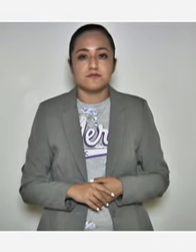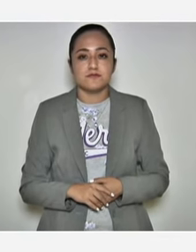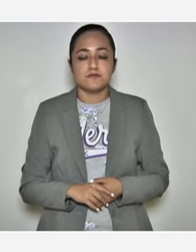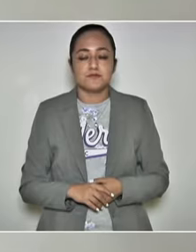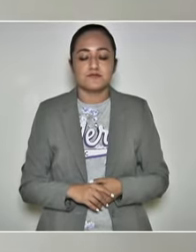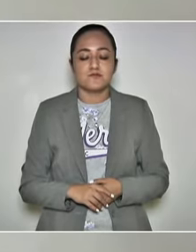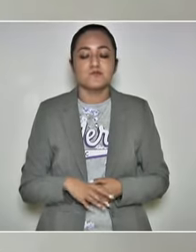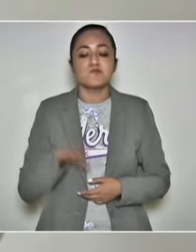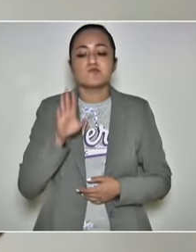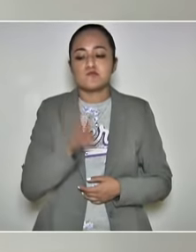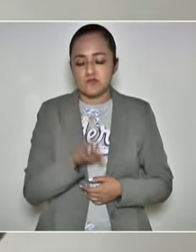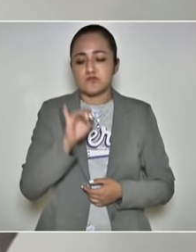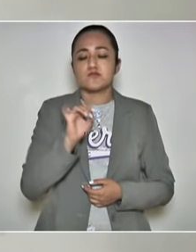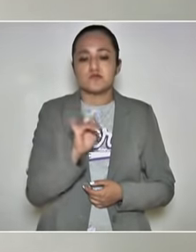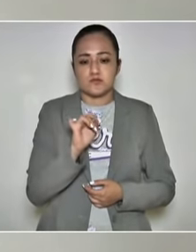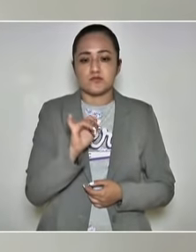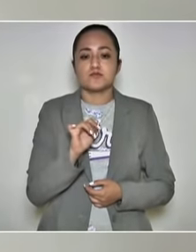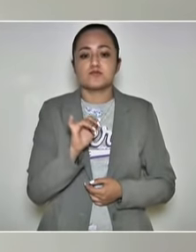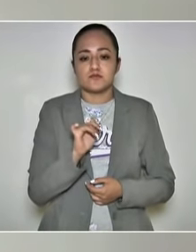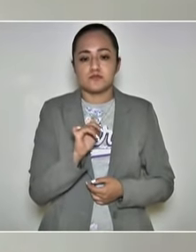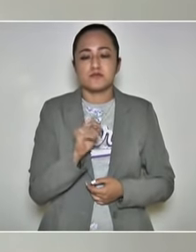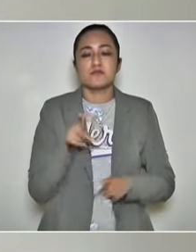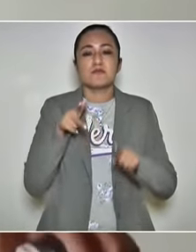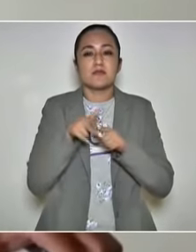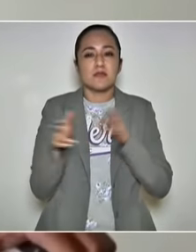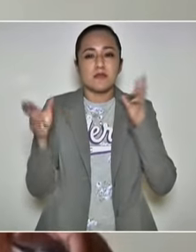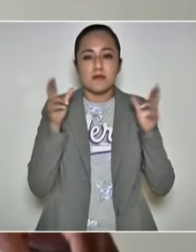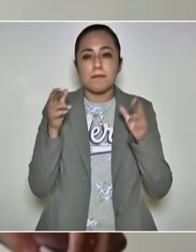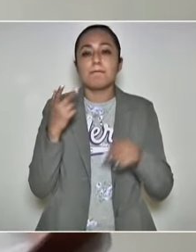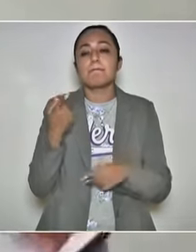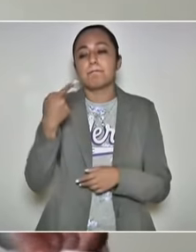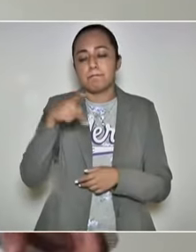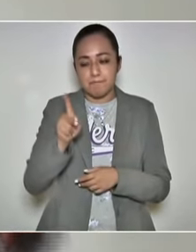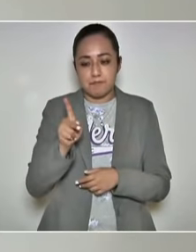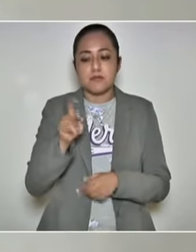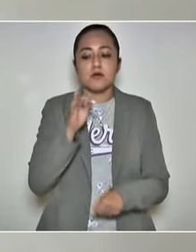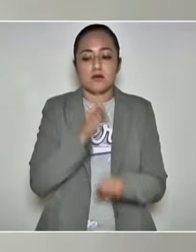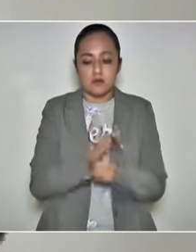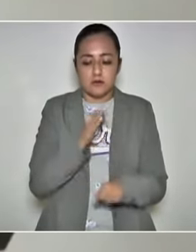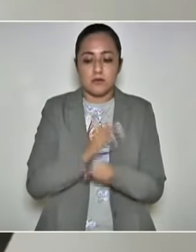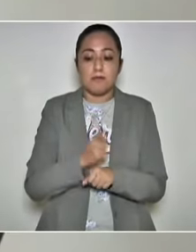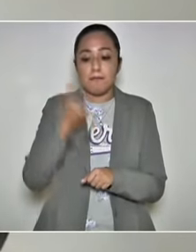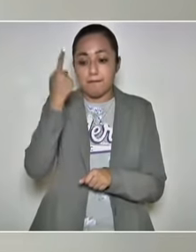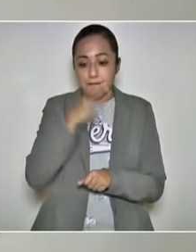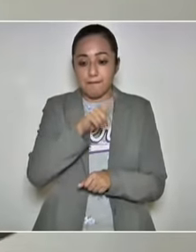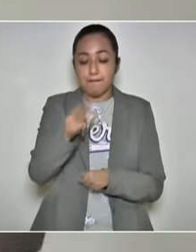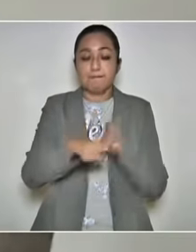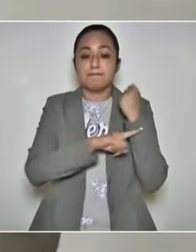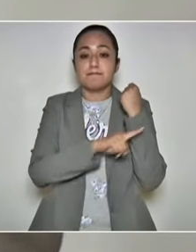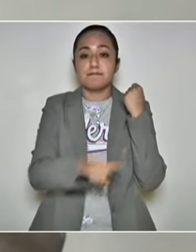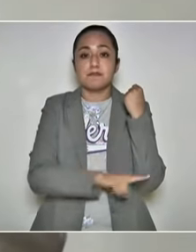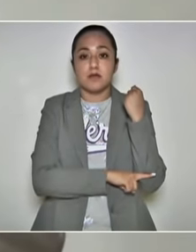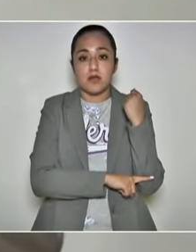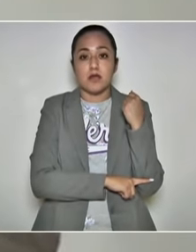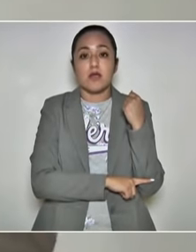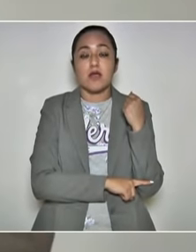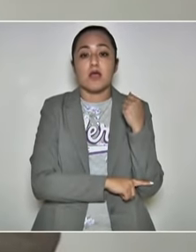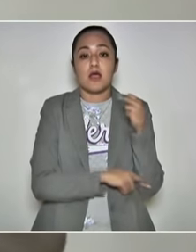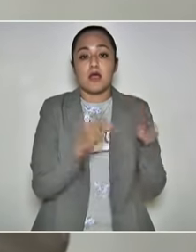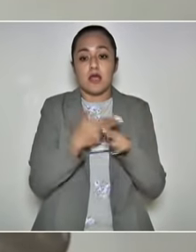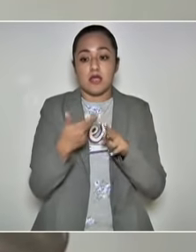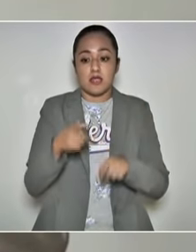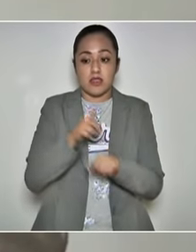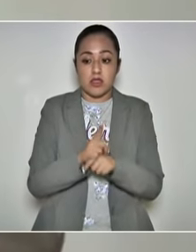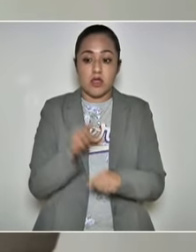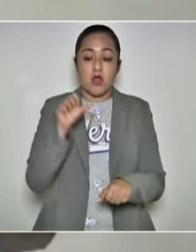Sí, Jessica, se cortaba un poquito el audio, pero ahí te va para las embarazadas. Hasta el